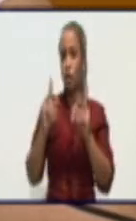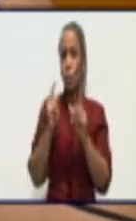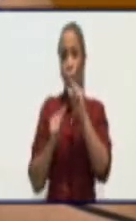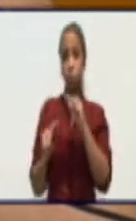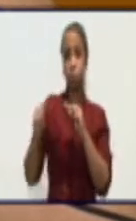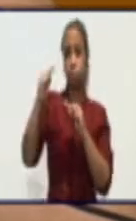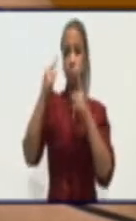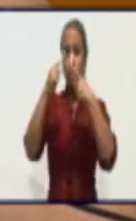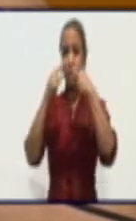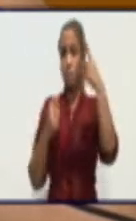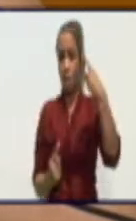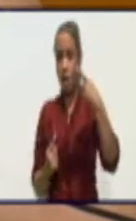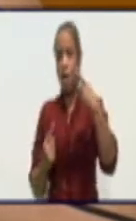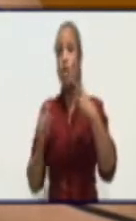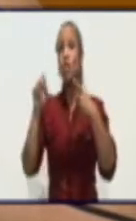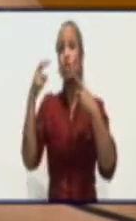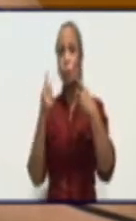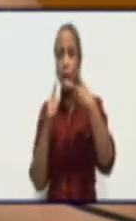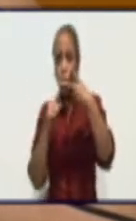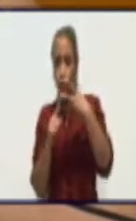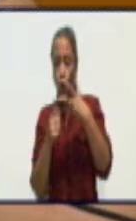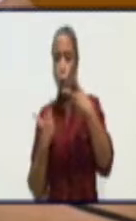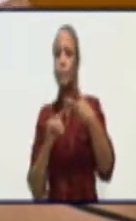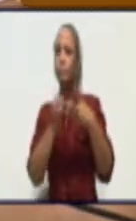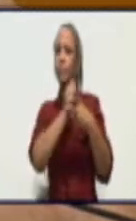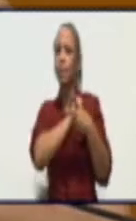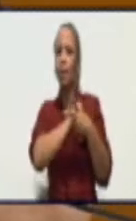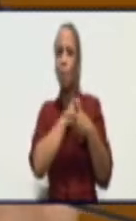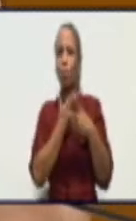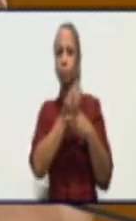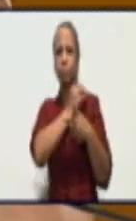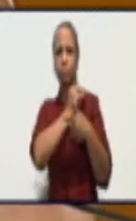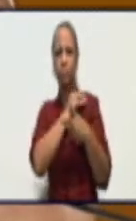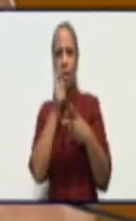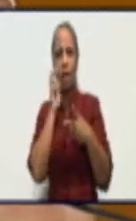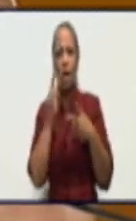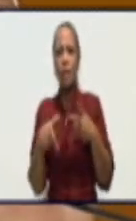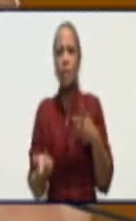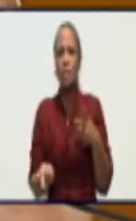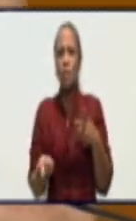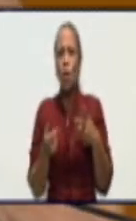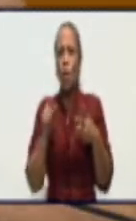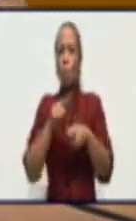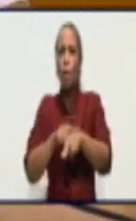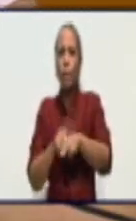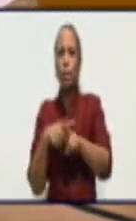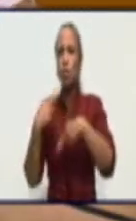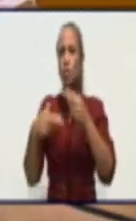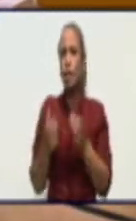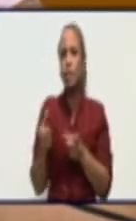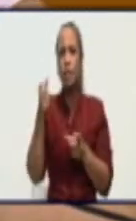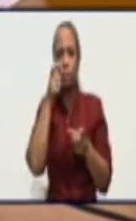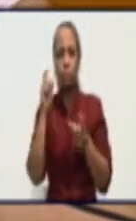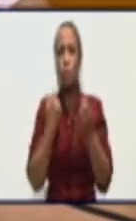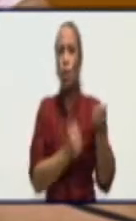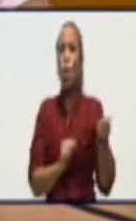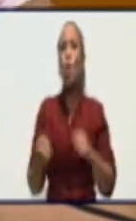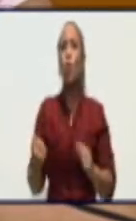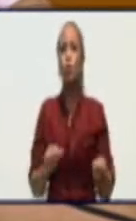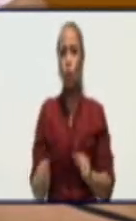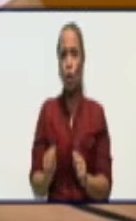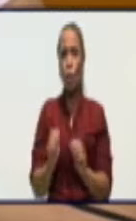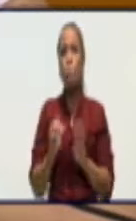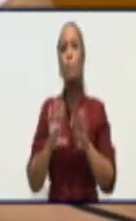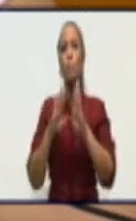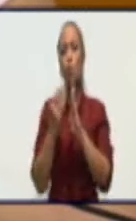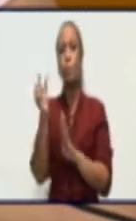Número dos, que queremos también hacer una llamada de atención, es que en el momento que se realiza el control de foco por parte del personal de la salud,